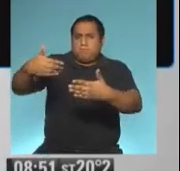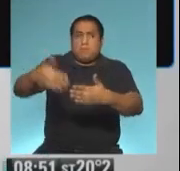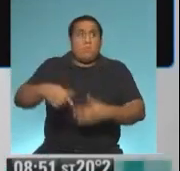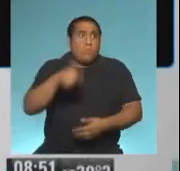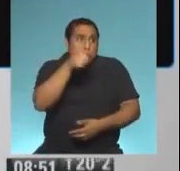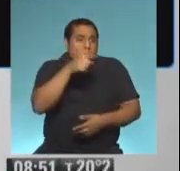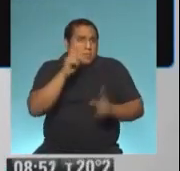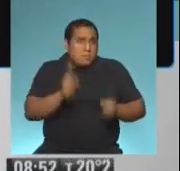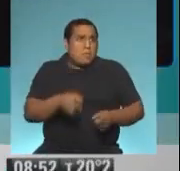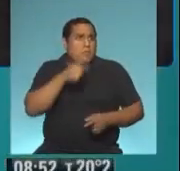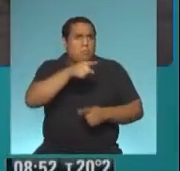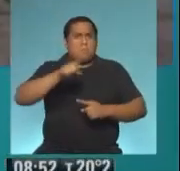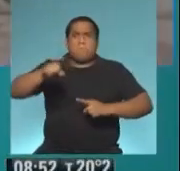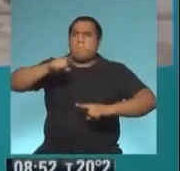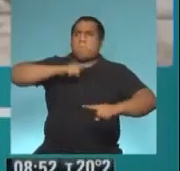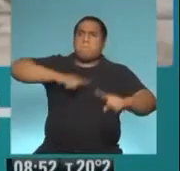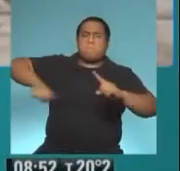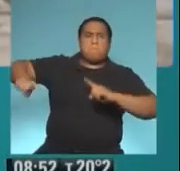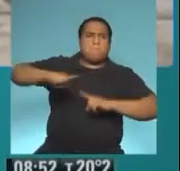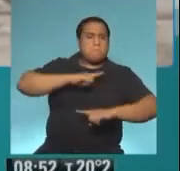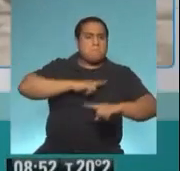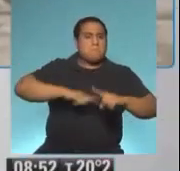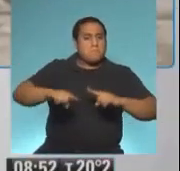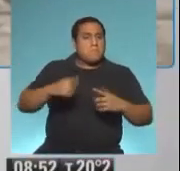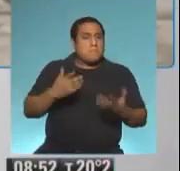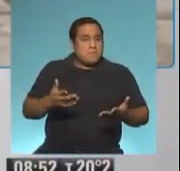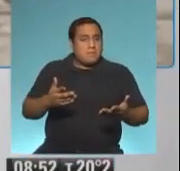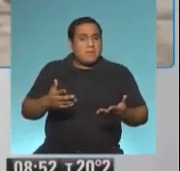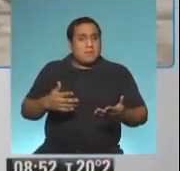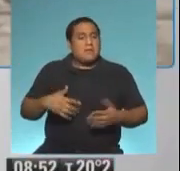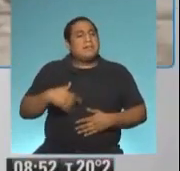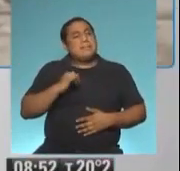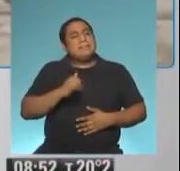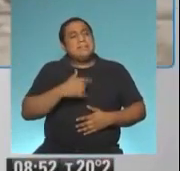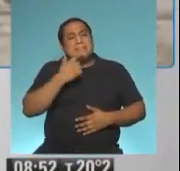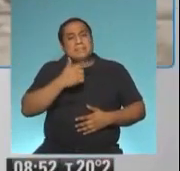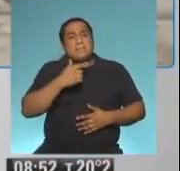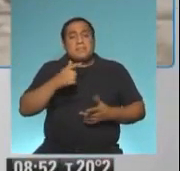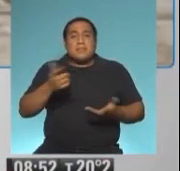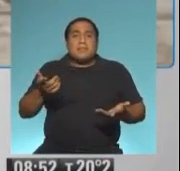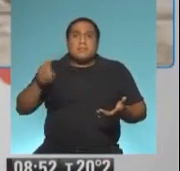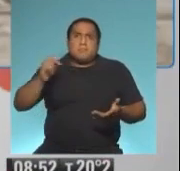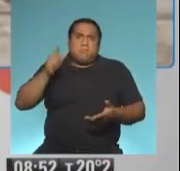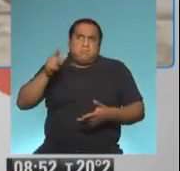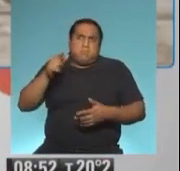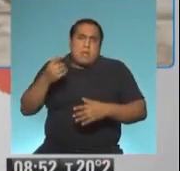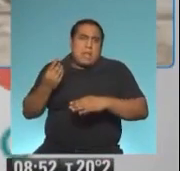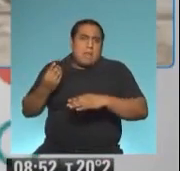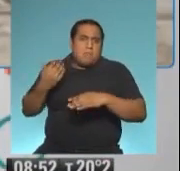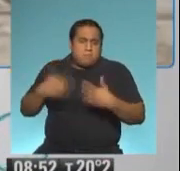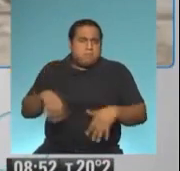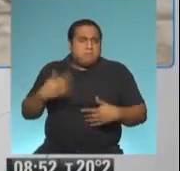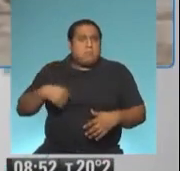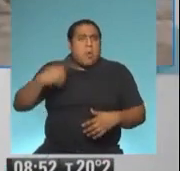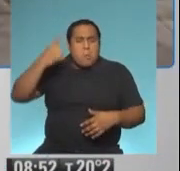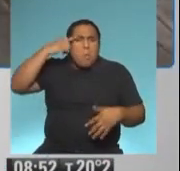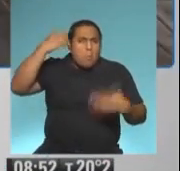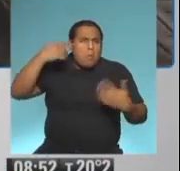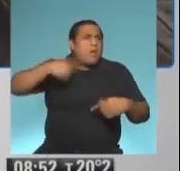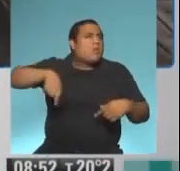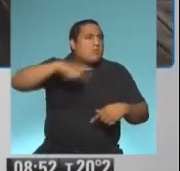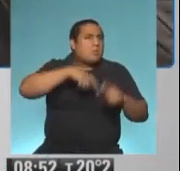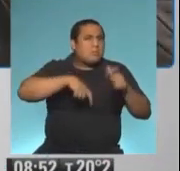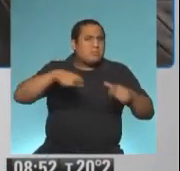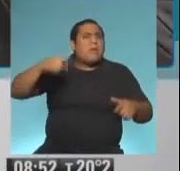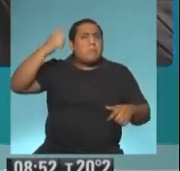más lejos, estás dirigiendo justamente este ámbito que es un ámbito sumamente representativo. Sí, yo creo que como sociedad tenemos